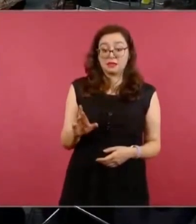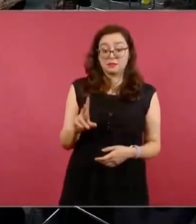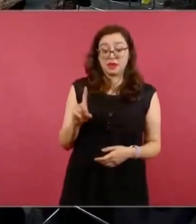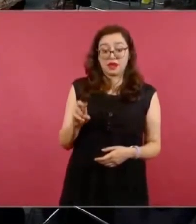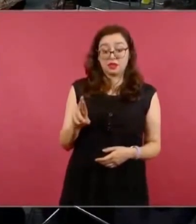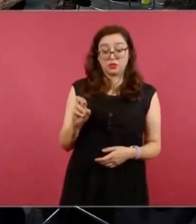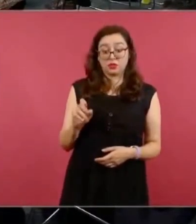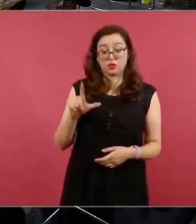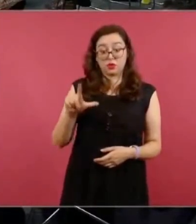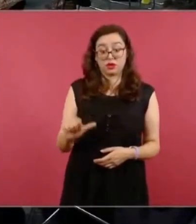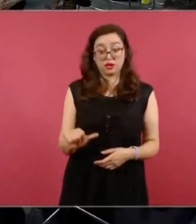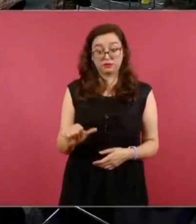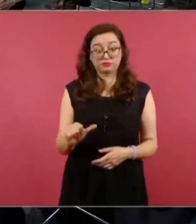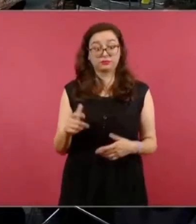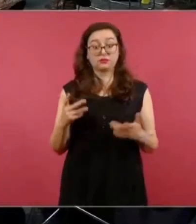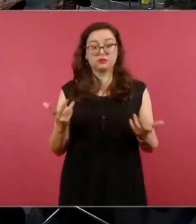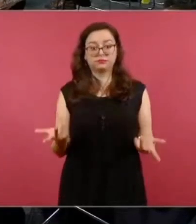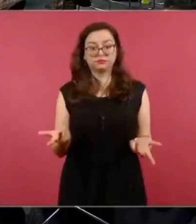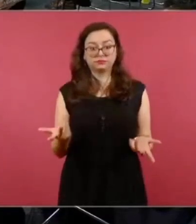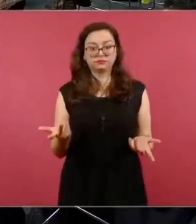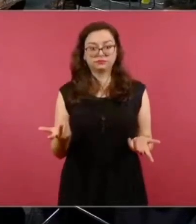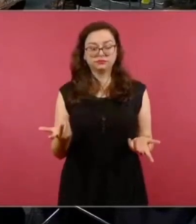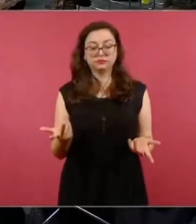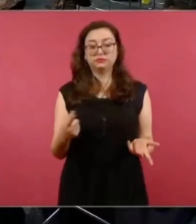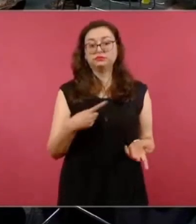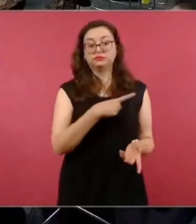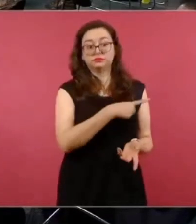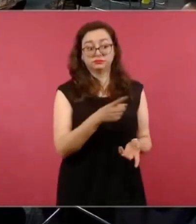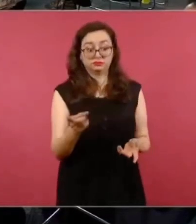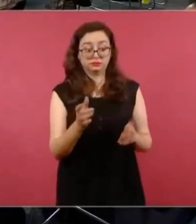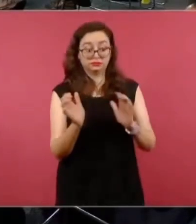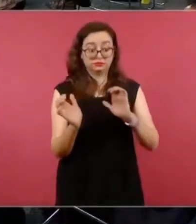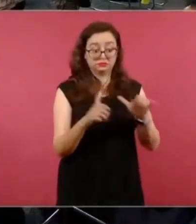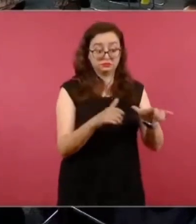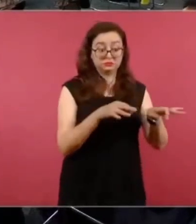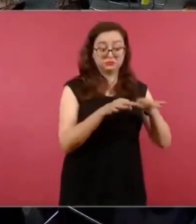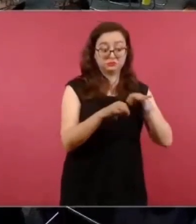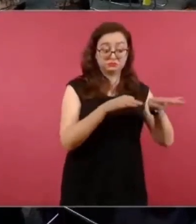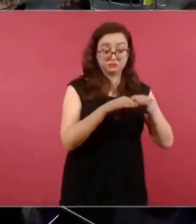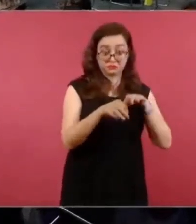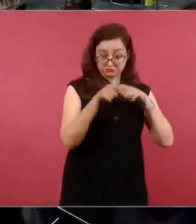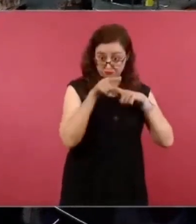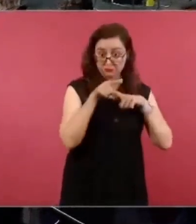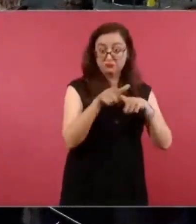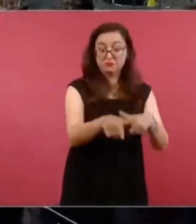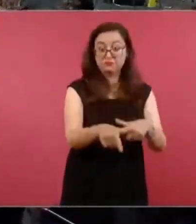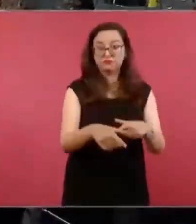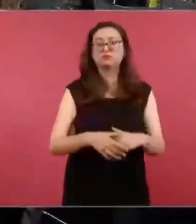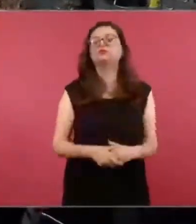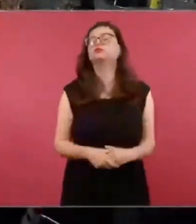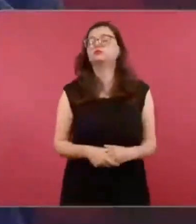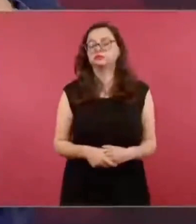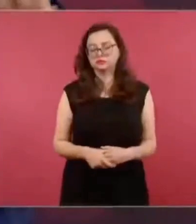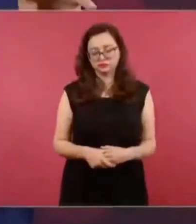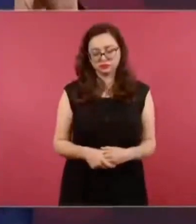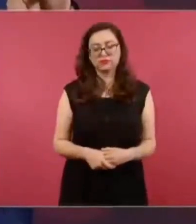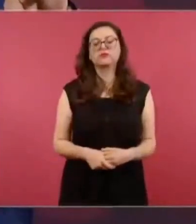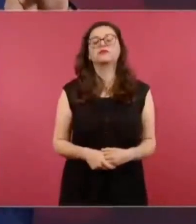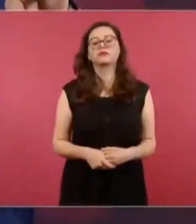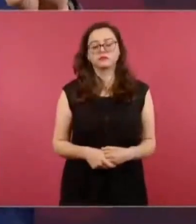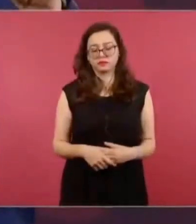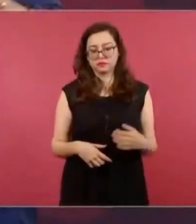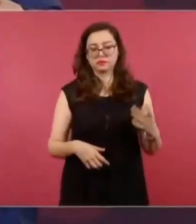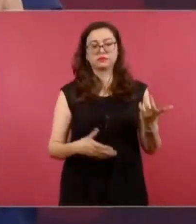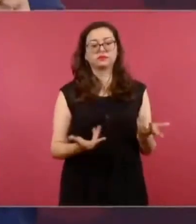de que los trabajadores de la extinta Luz y Fuerza puedan tener una oportunidad laboral. Ya están trabajando trabajadores